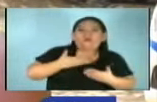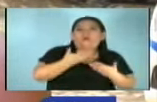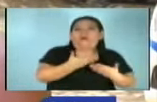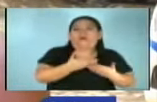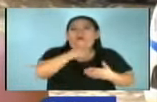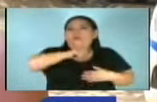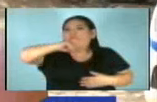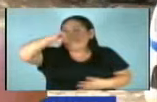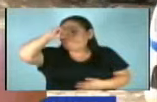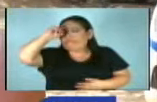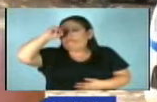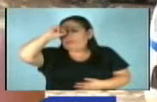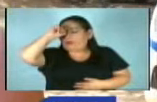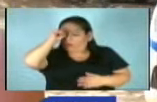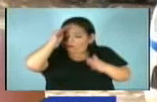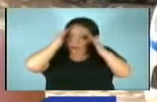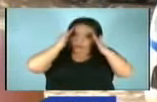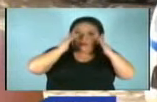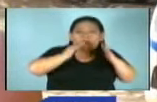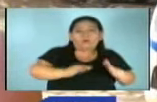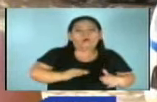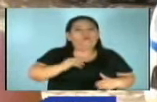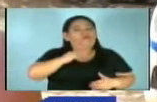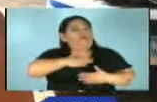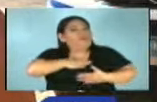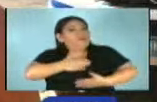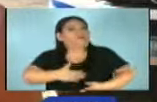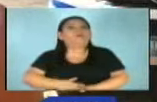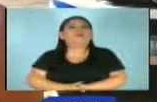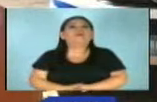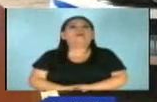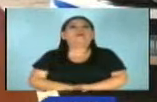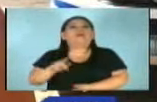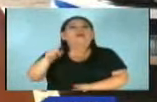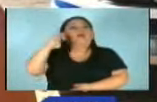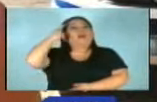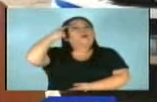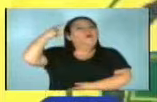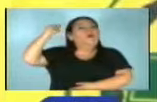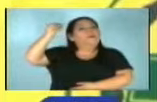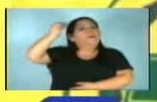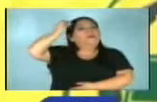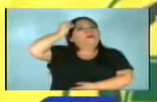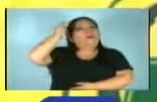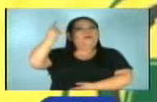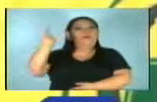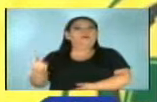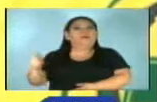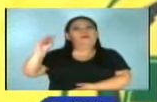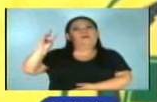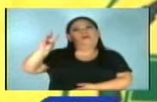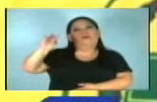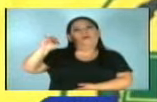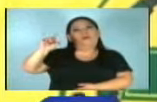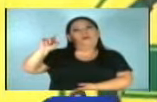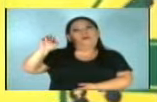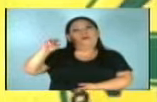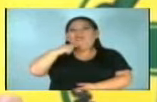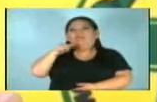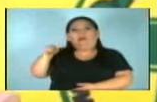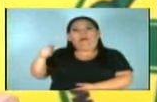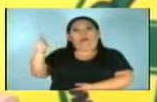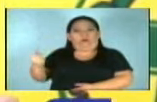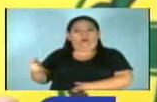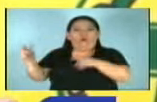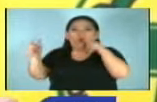entregado a su trabajo con una gran vocación. Así recordará Rafael Durán a Wilber Enrique Martínez, un rescatista de